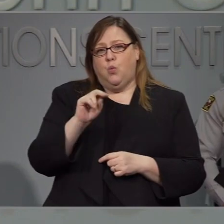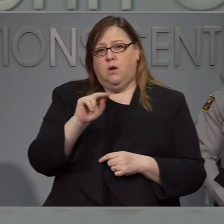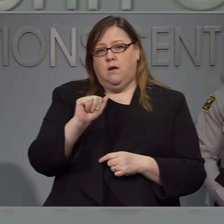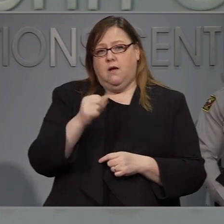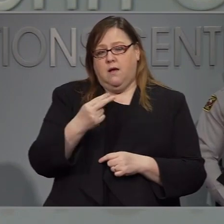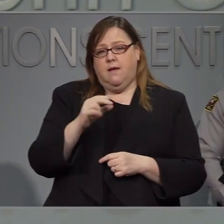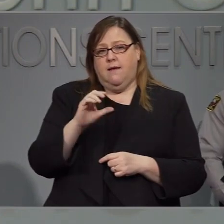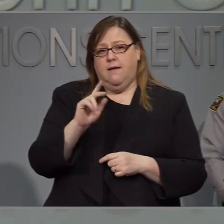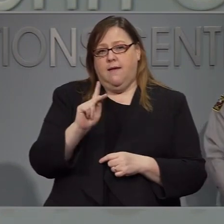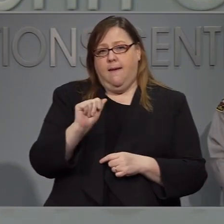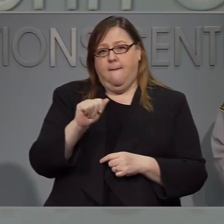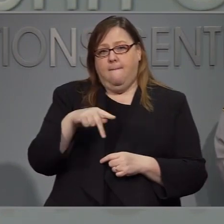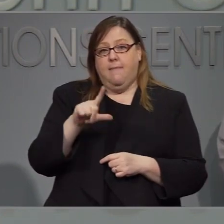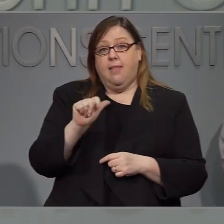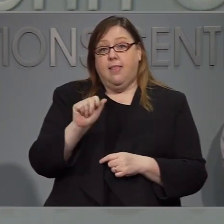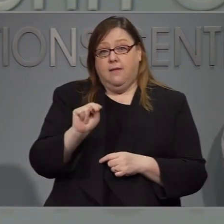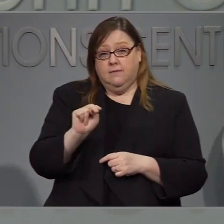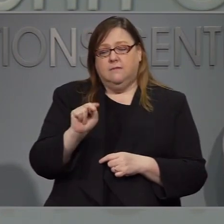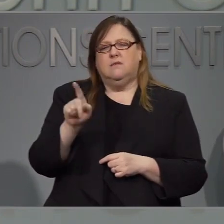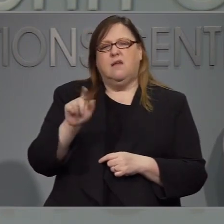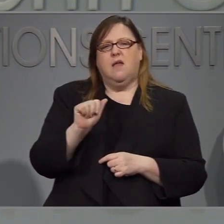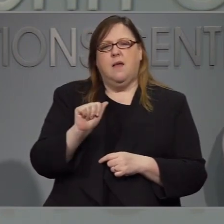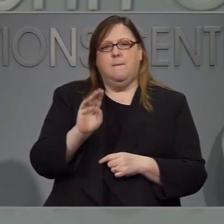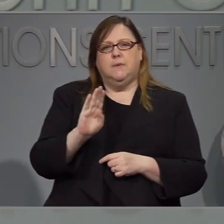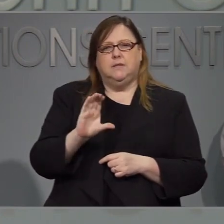China que atente y dice y le ven.